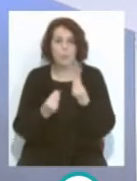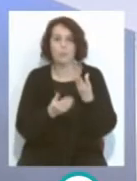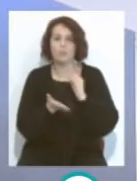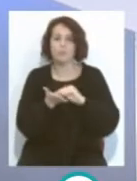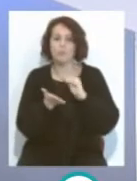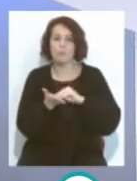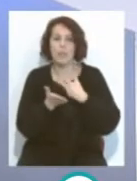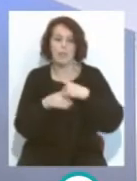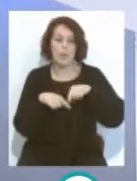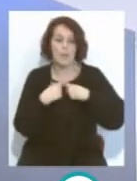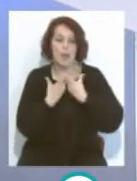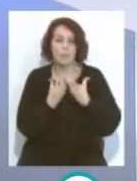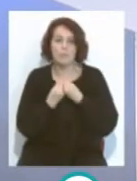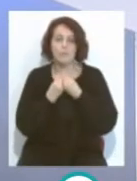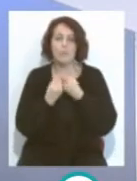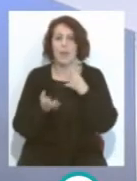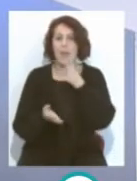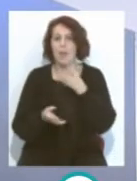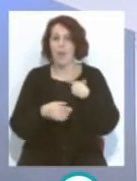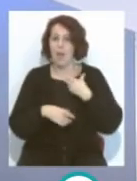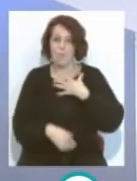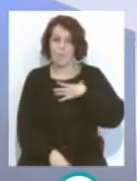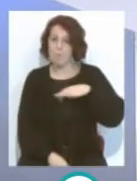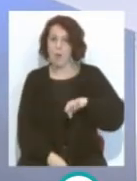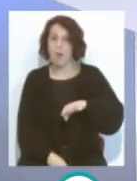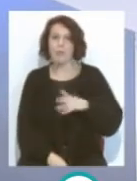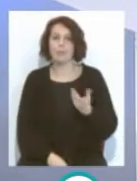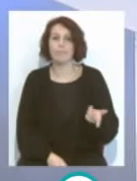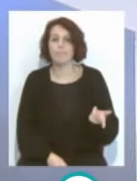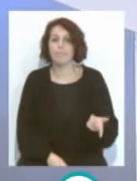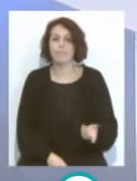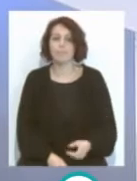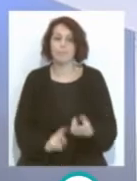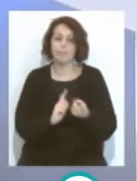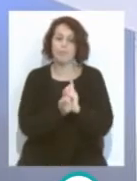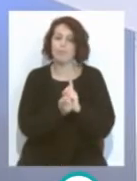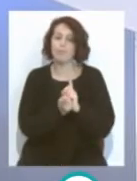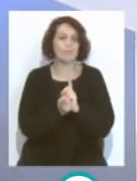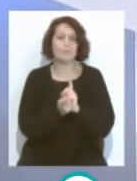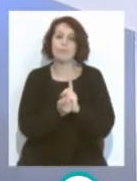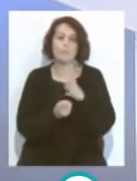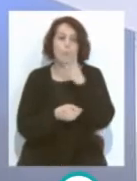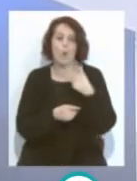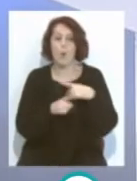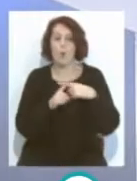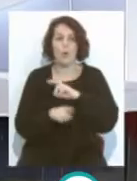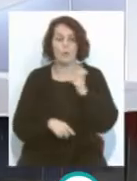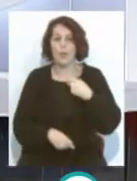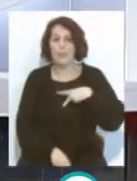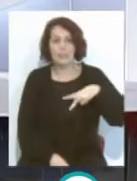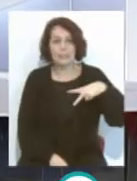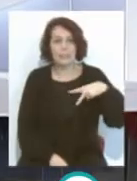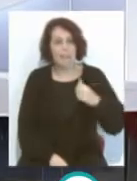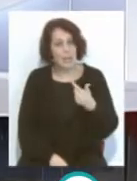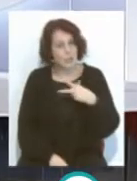veces estar con sus familiares y ahora que tienen la opción no hay que cambiarla por otras cosas. ¿No es así, don